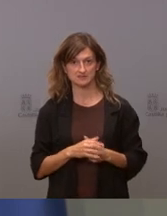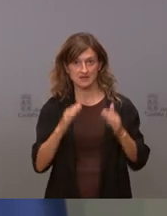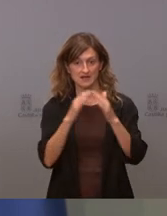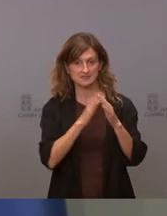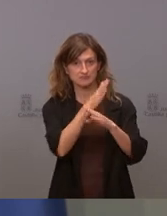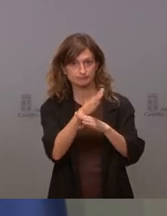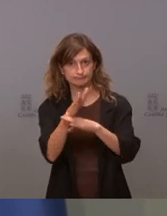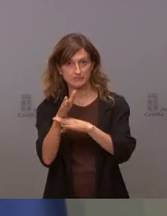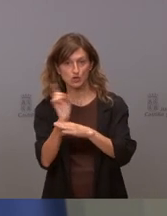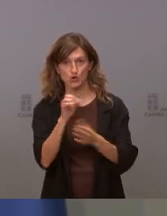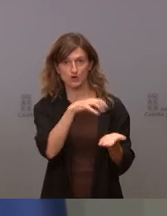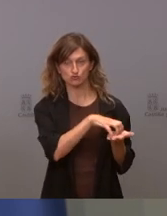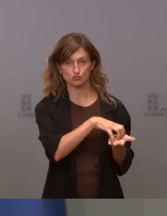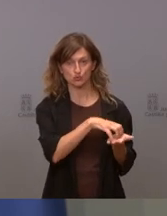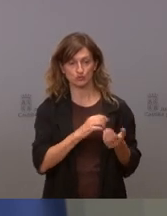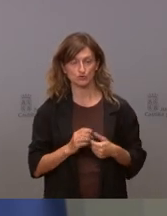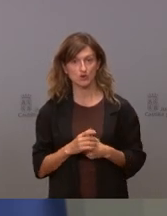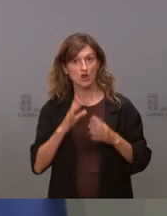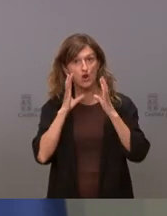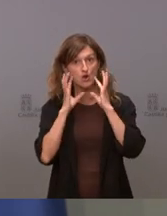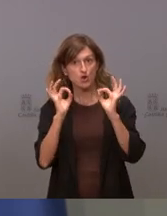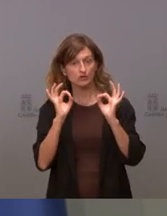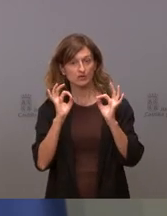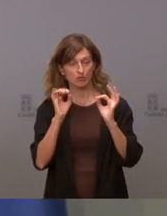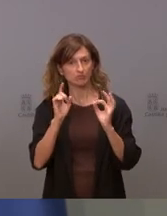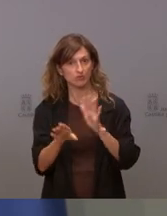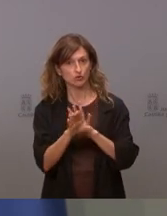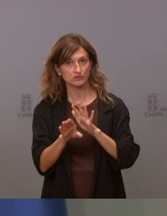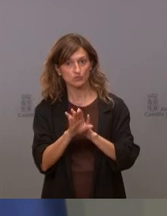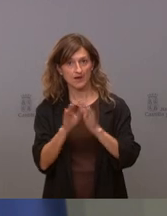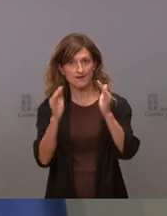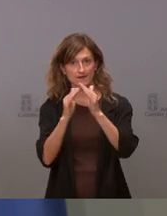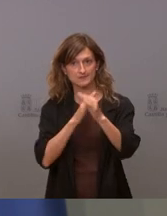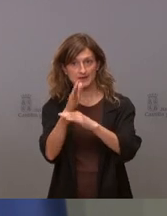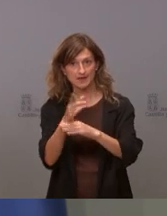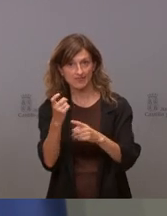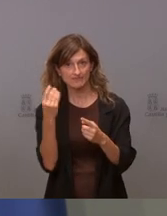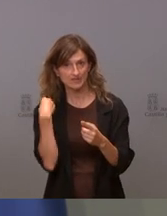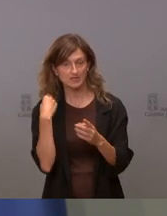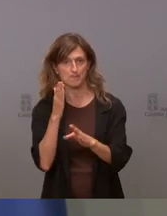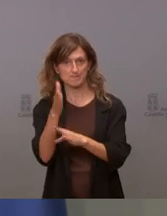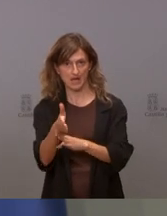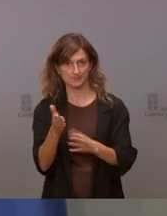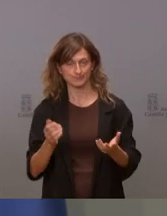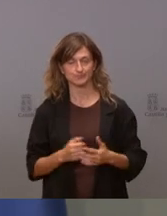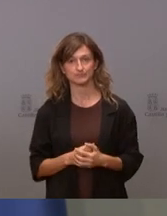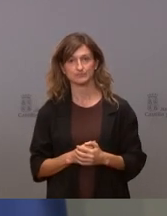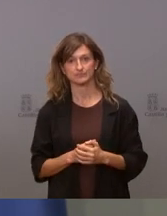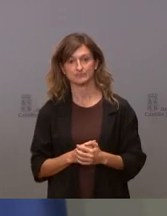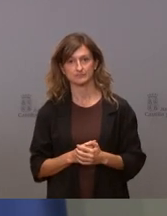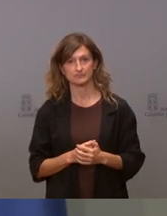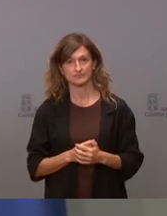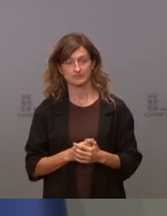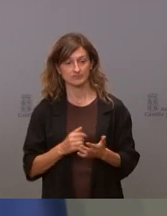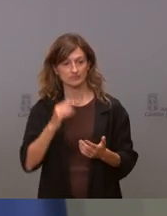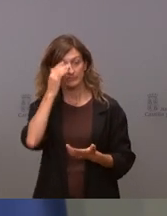no al consultorio y naturalmente que vamos a seguir yendo a los domicilios cuando sea preciso a los consultorios cuando